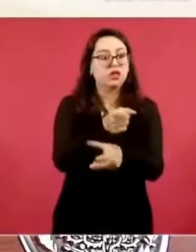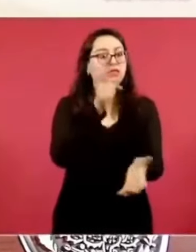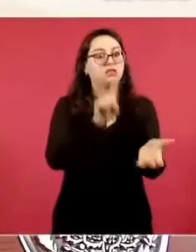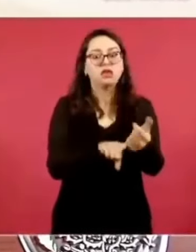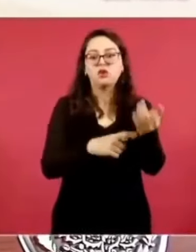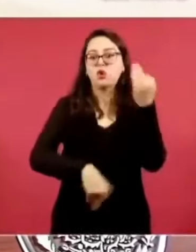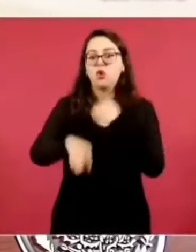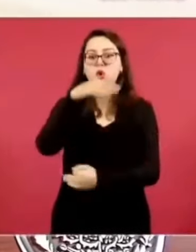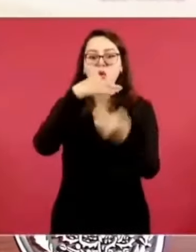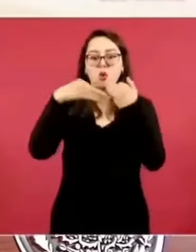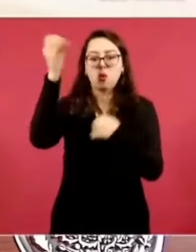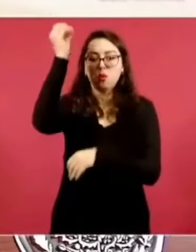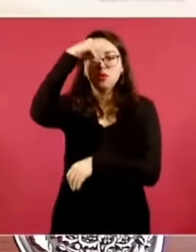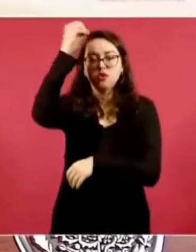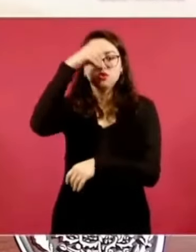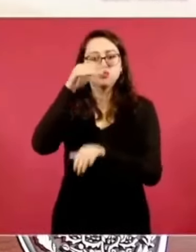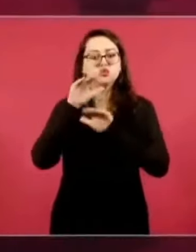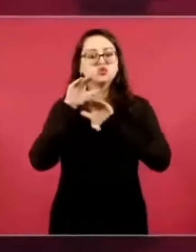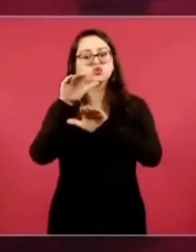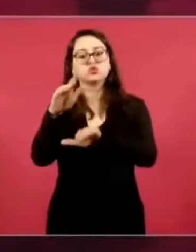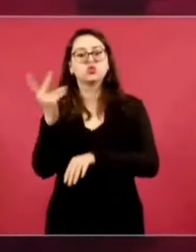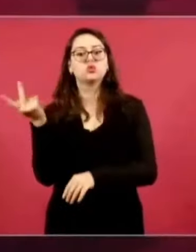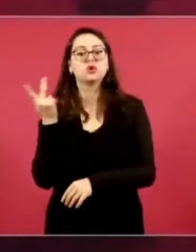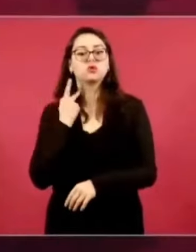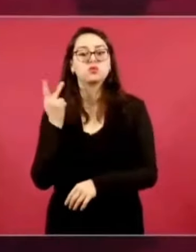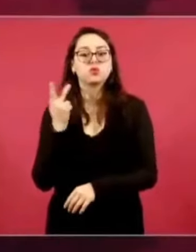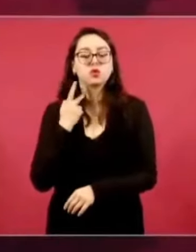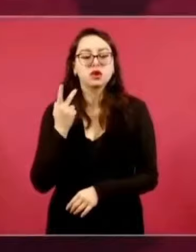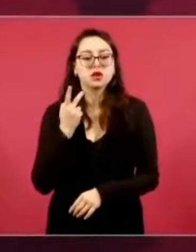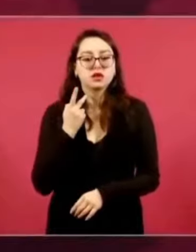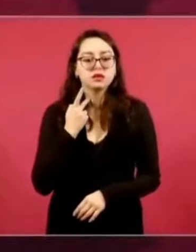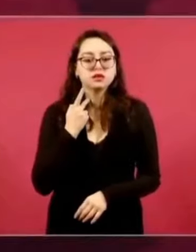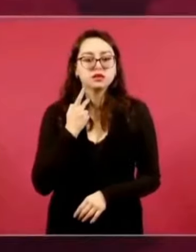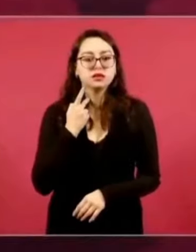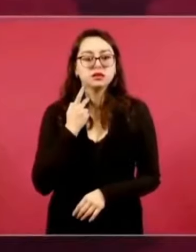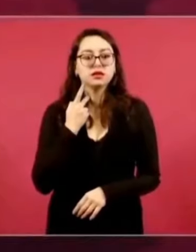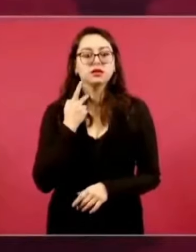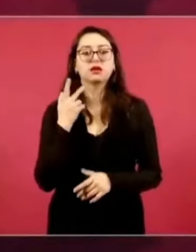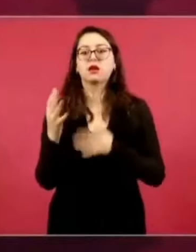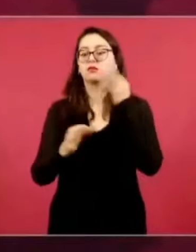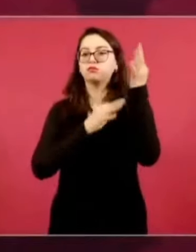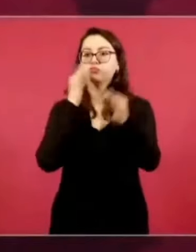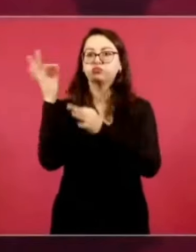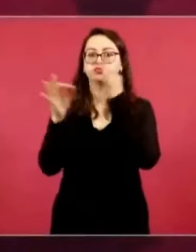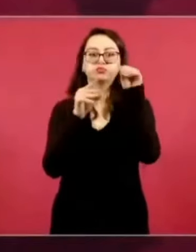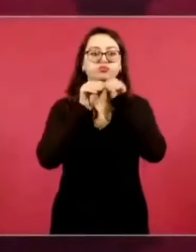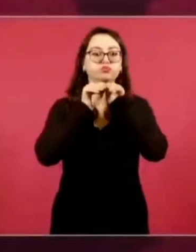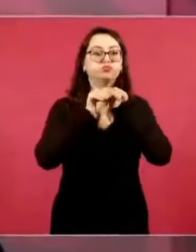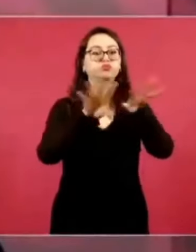a hacer propaganda política.